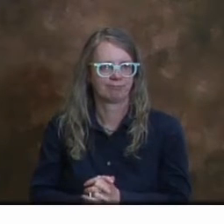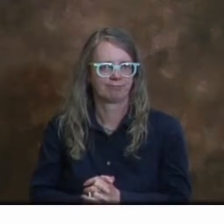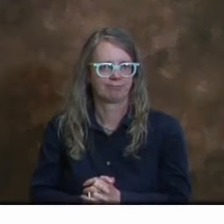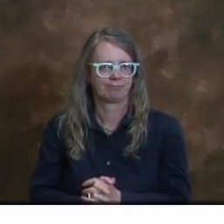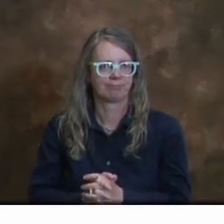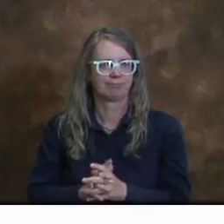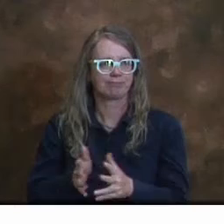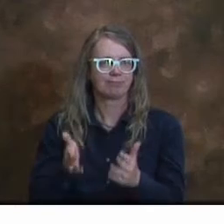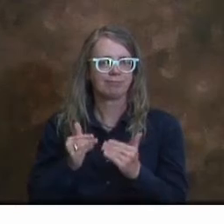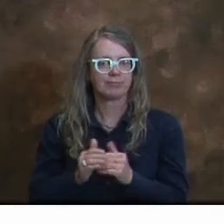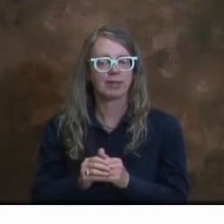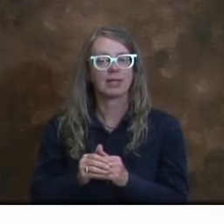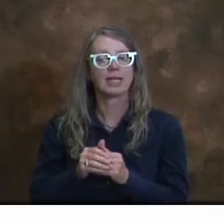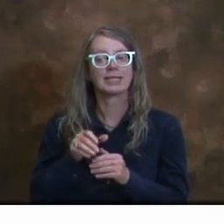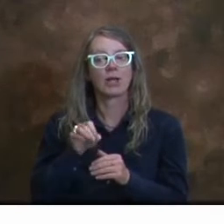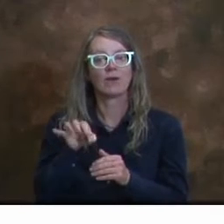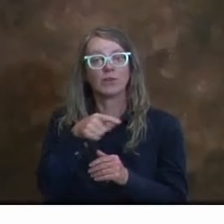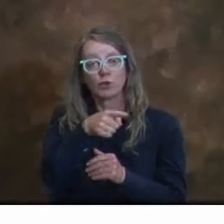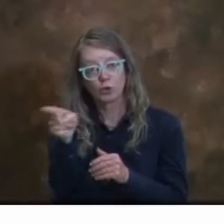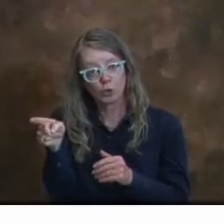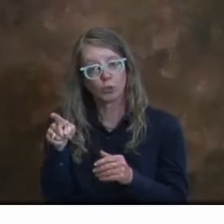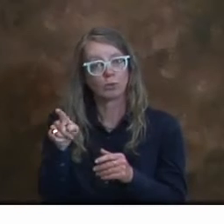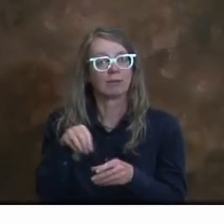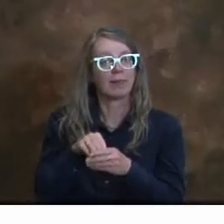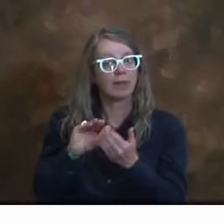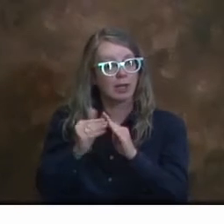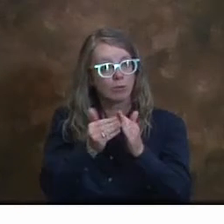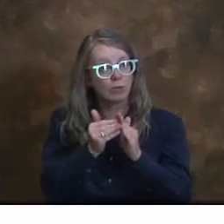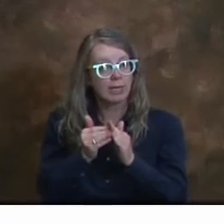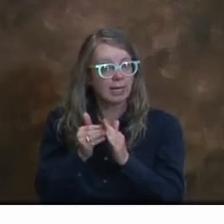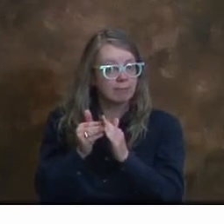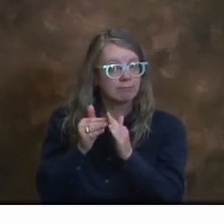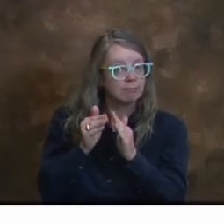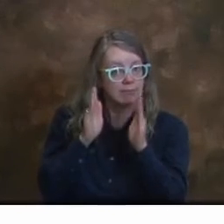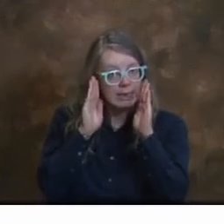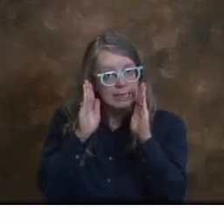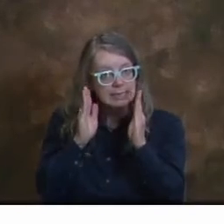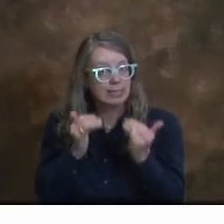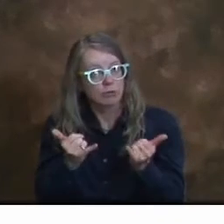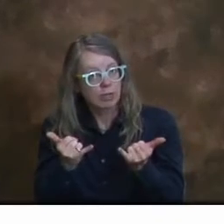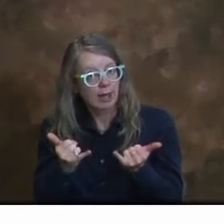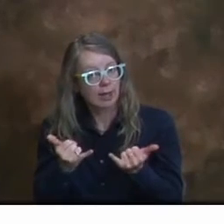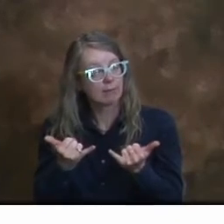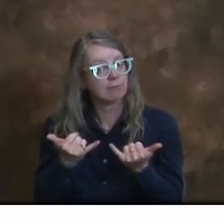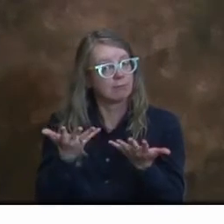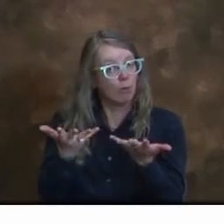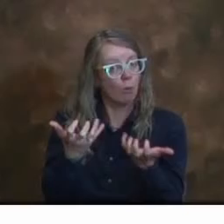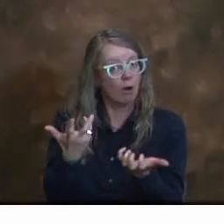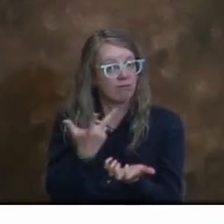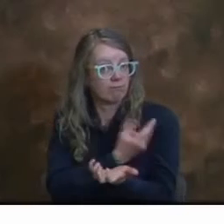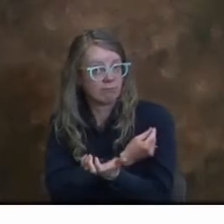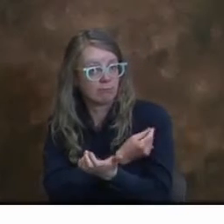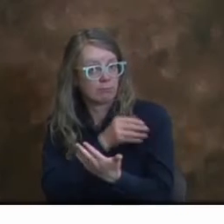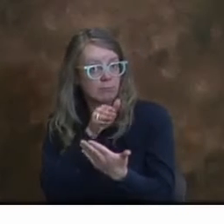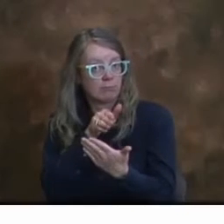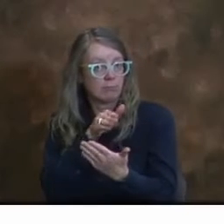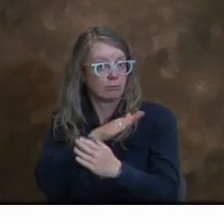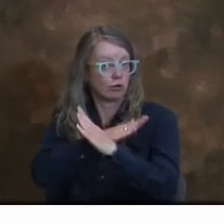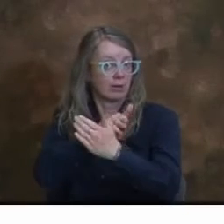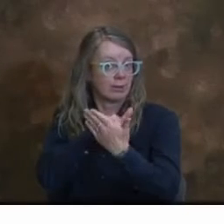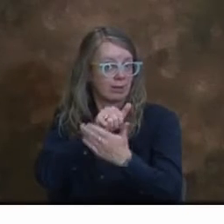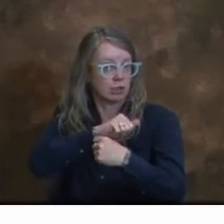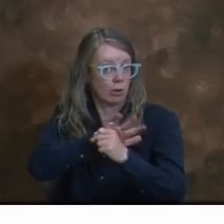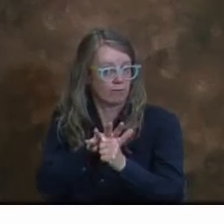están vacunadas con su refuerzo. Si usted conoce a alguien o usted mismo desea